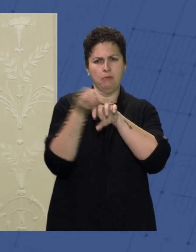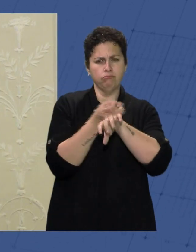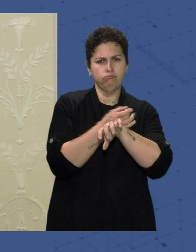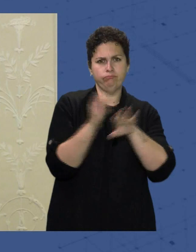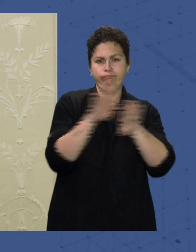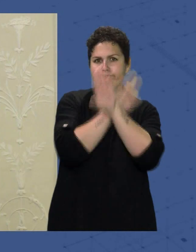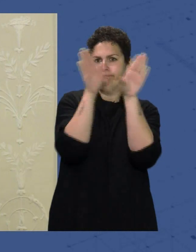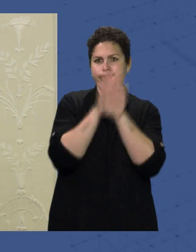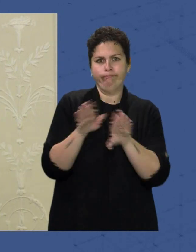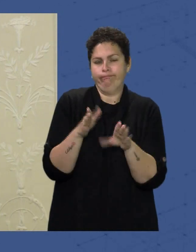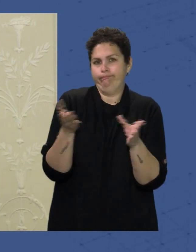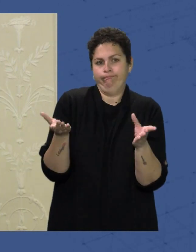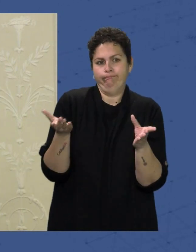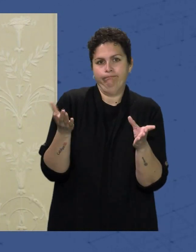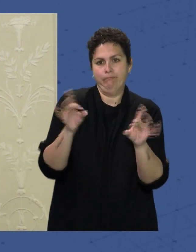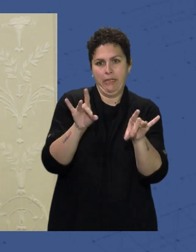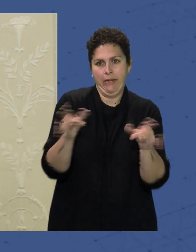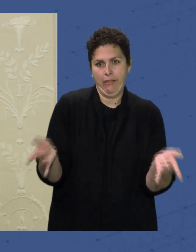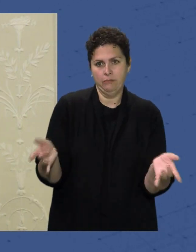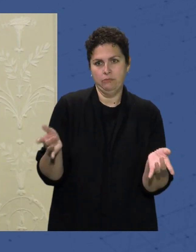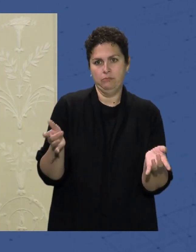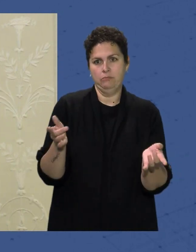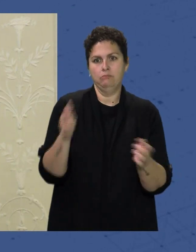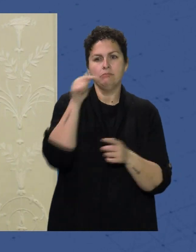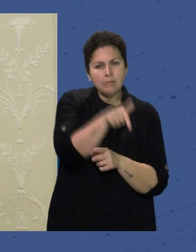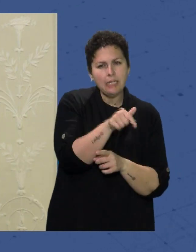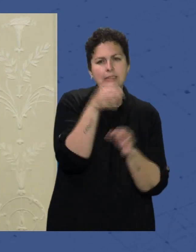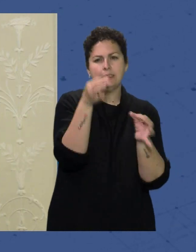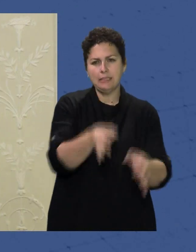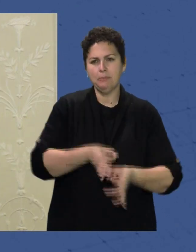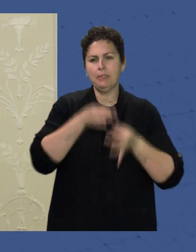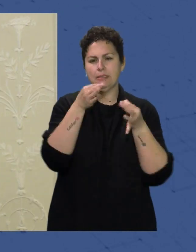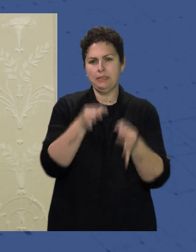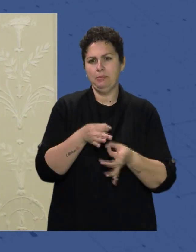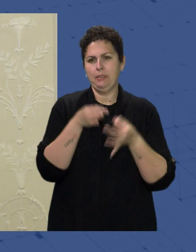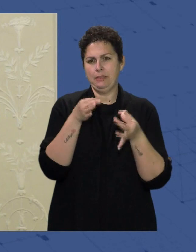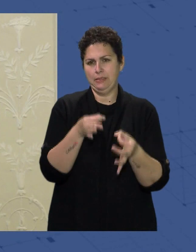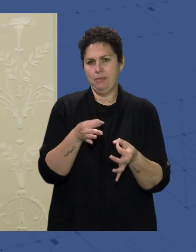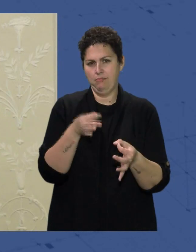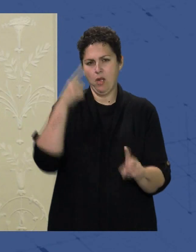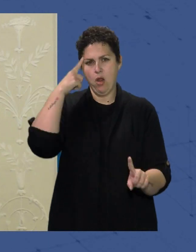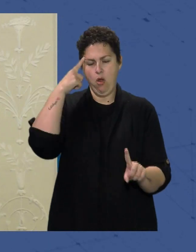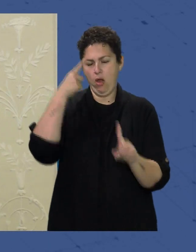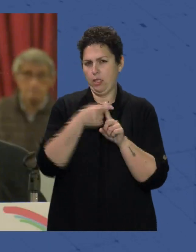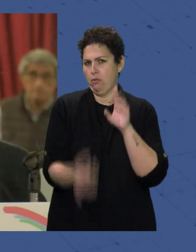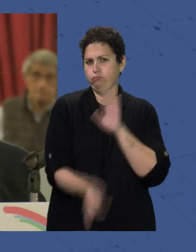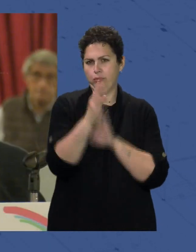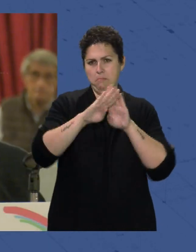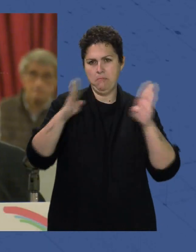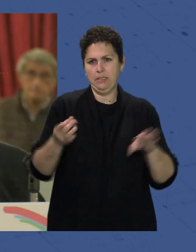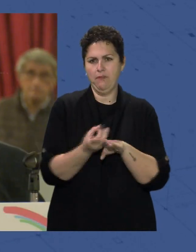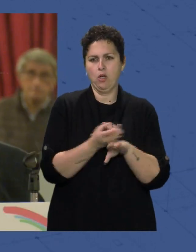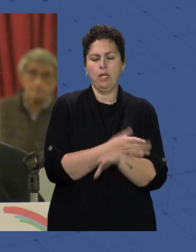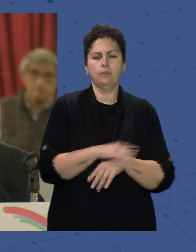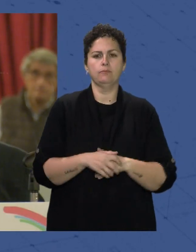Bueno Pues nos han visto lograr Y de ahí Ha nacido siempre Y por eso ha nacido La mesa Del ferrocarril Os quiero